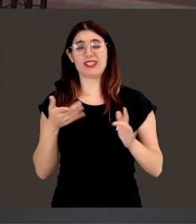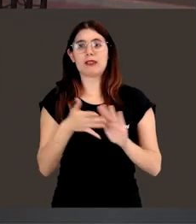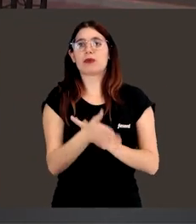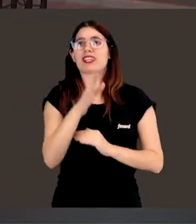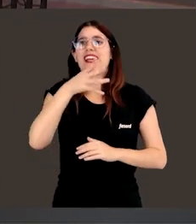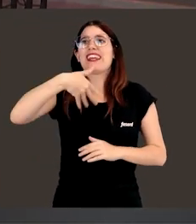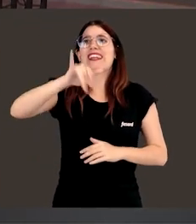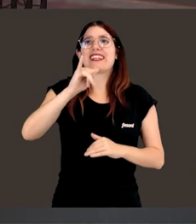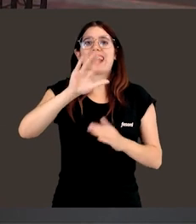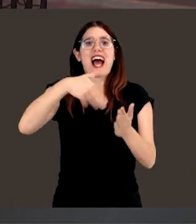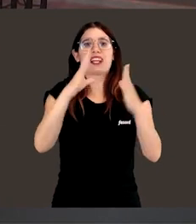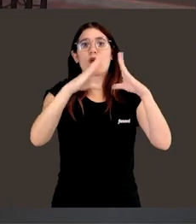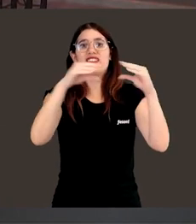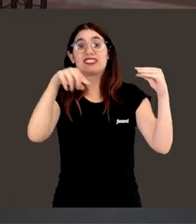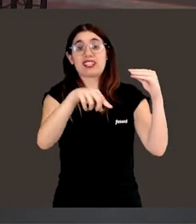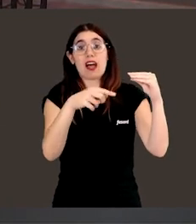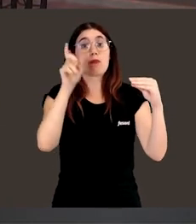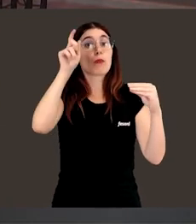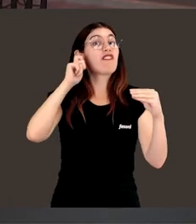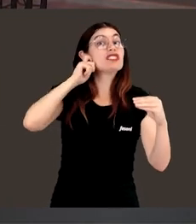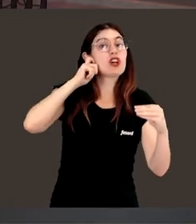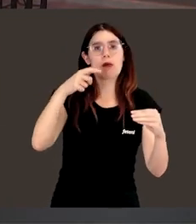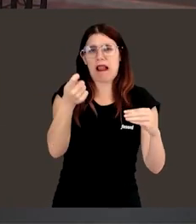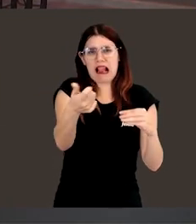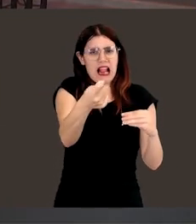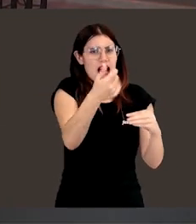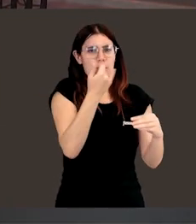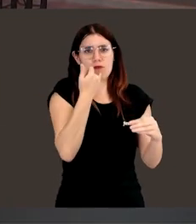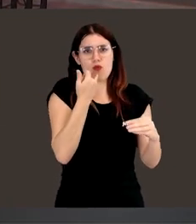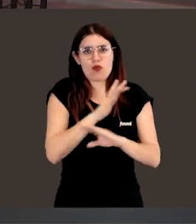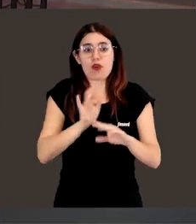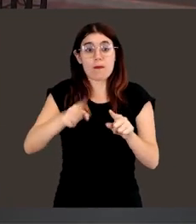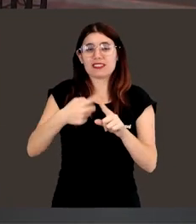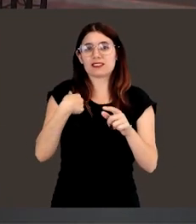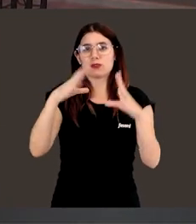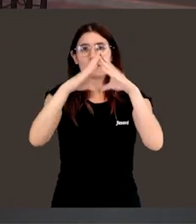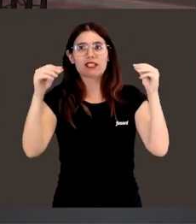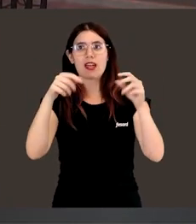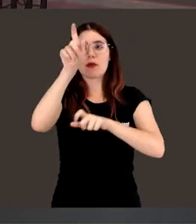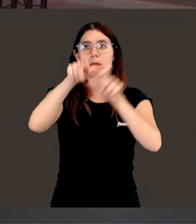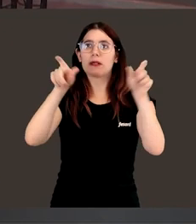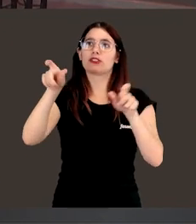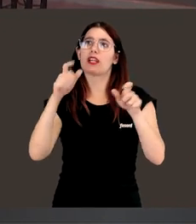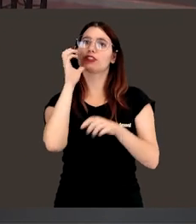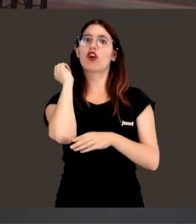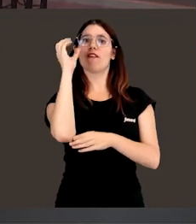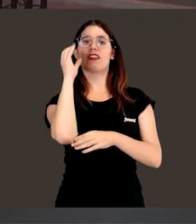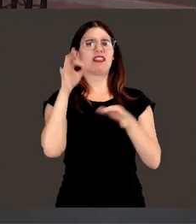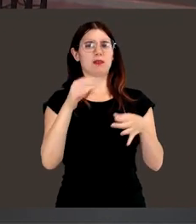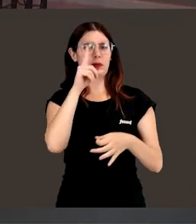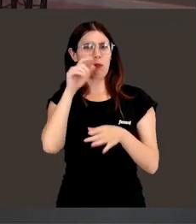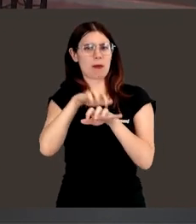siquiera en la universidad tenía pocas profesoras, ni siquiera veías, ni siquiera en la universidad, no, personas que venían a dar conferencias siempre eran hombres.